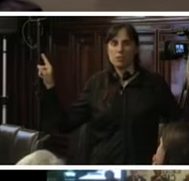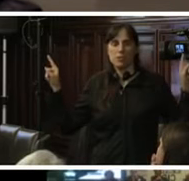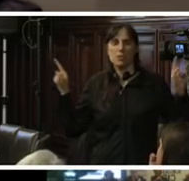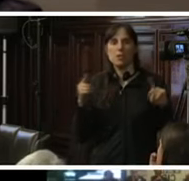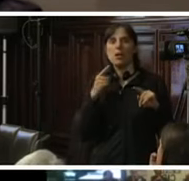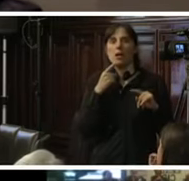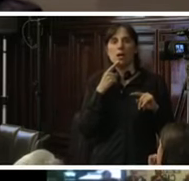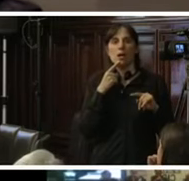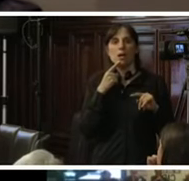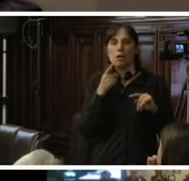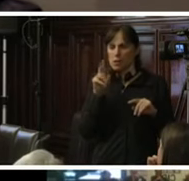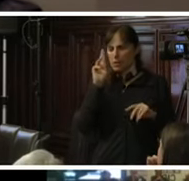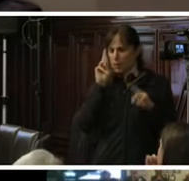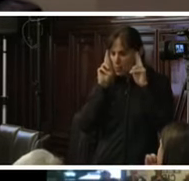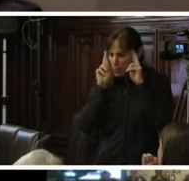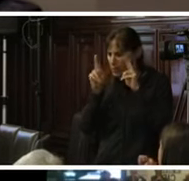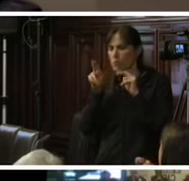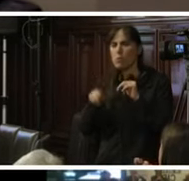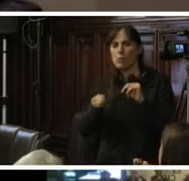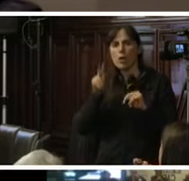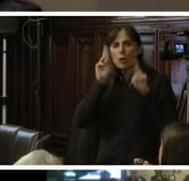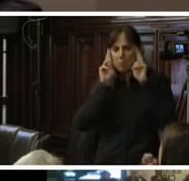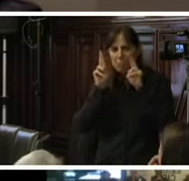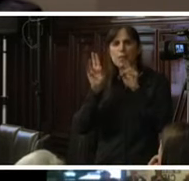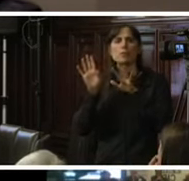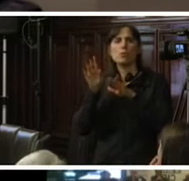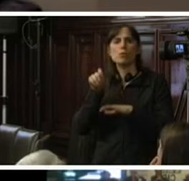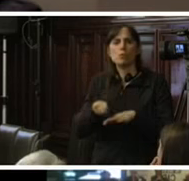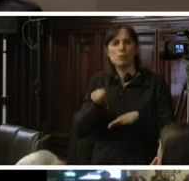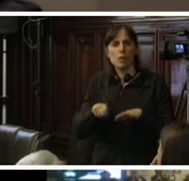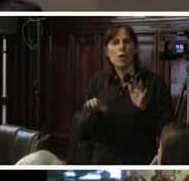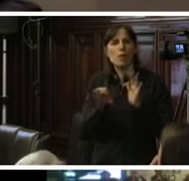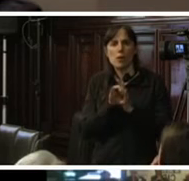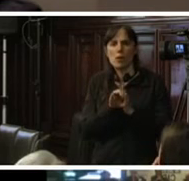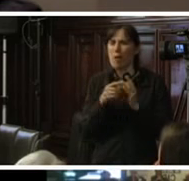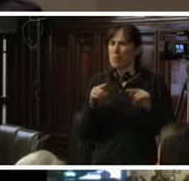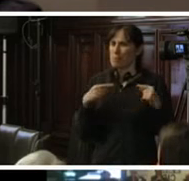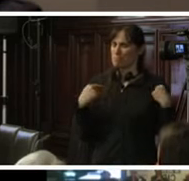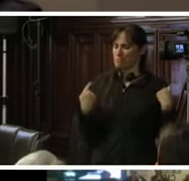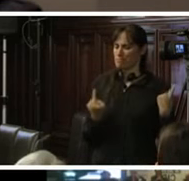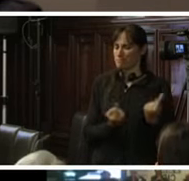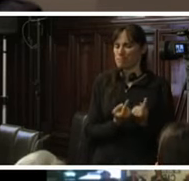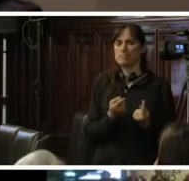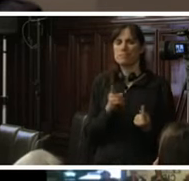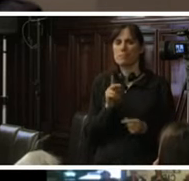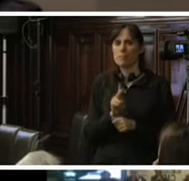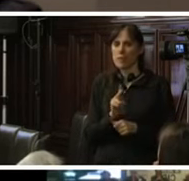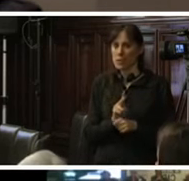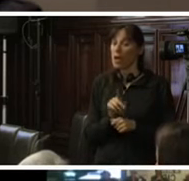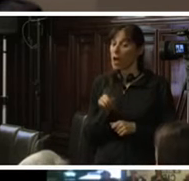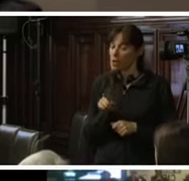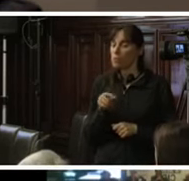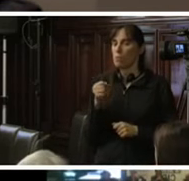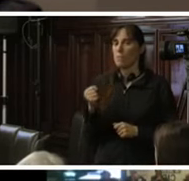a los señores magistrados del Tribunal Constitucional, pensamos desde la Procuraduría Supranacional que ese es un elemento muy